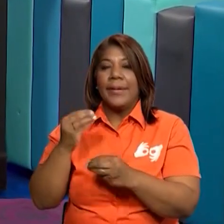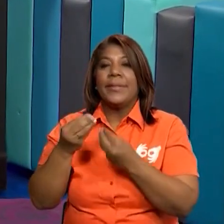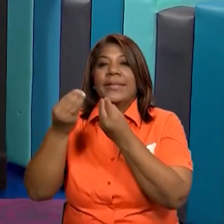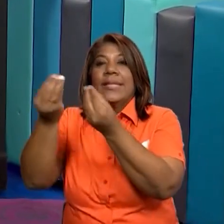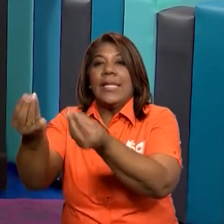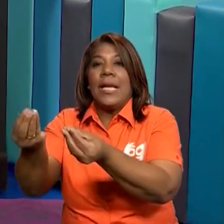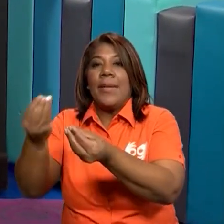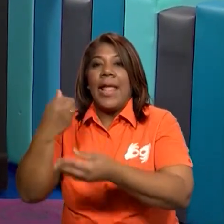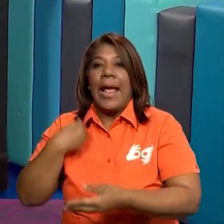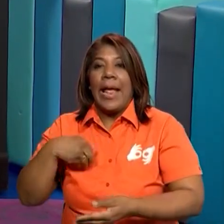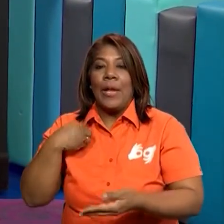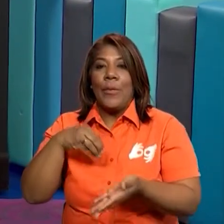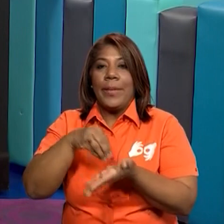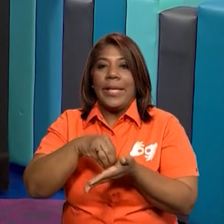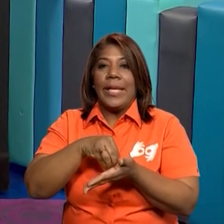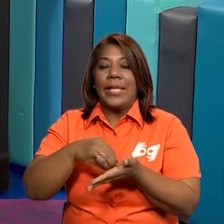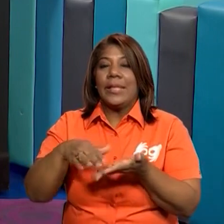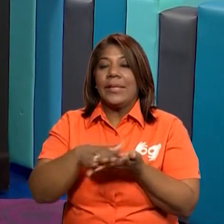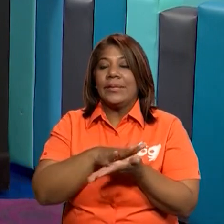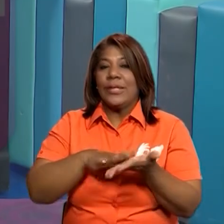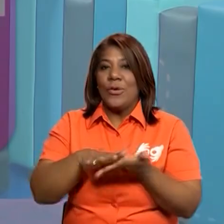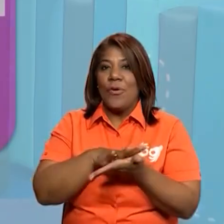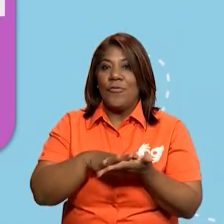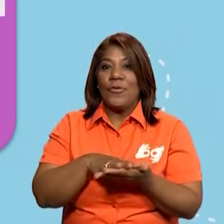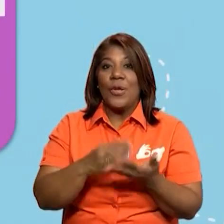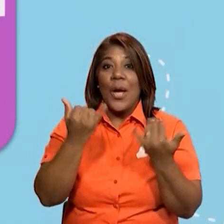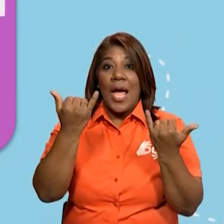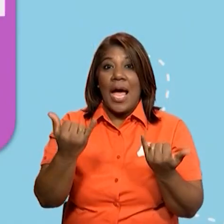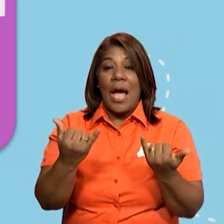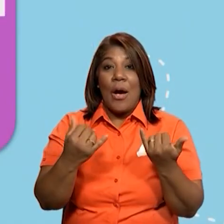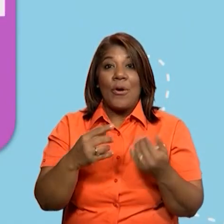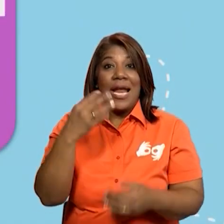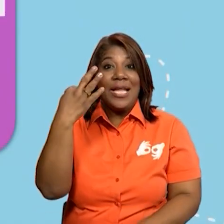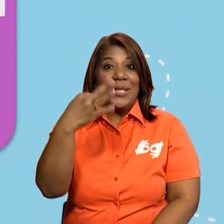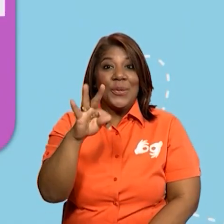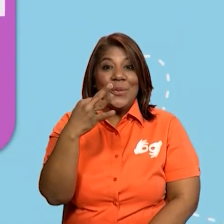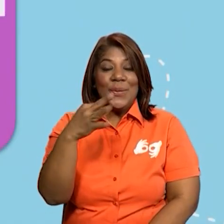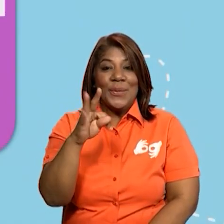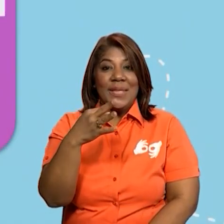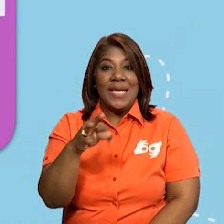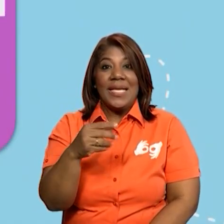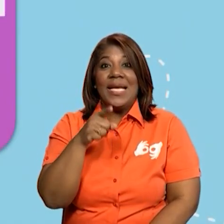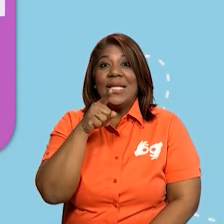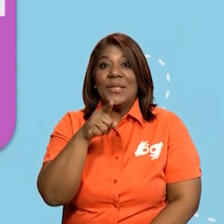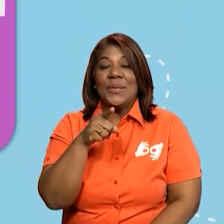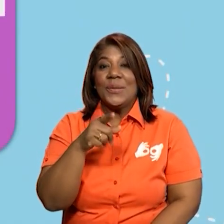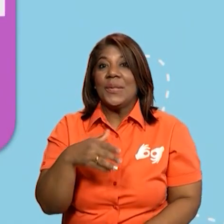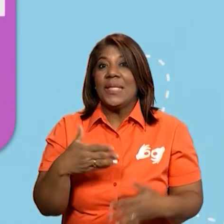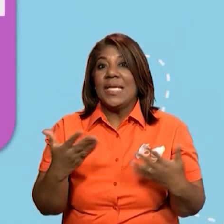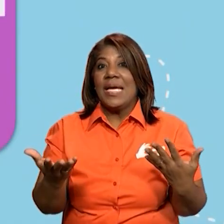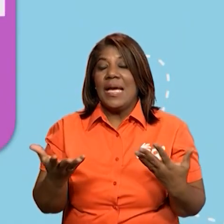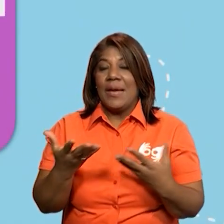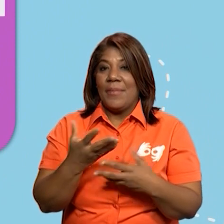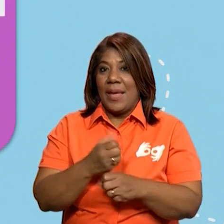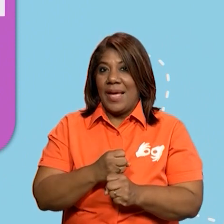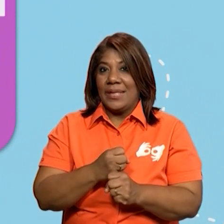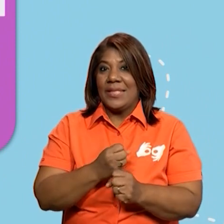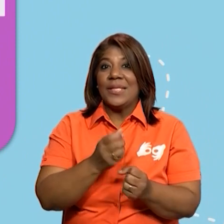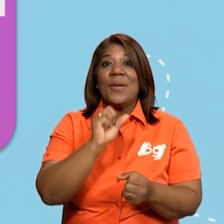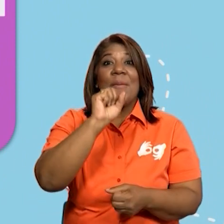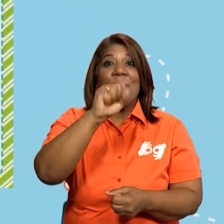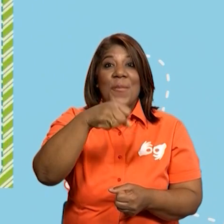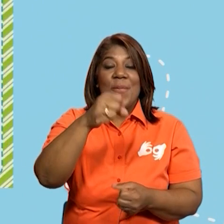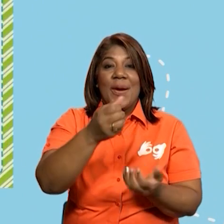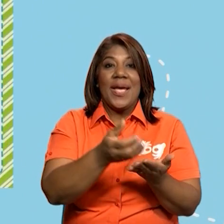Los dejo con el boleto de salida que tenemos. Y ustedes me van a ayudar a decidir qué puedes comprar con